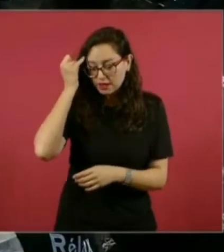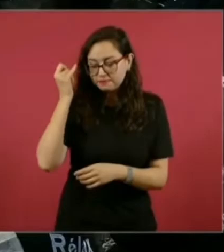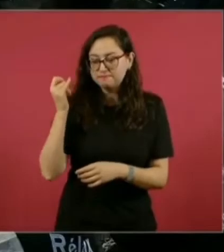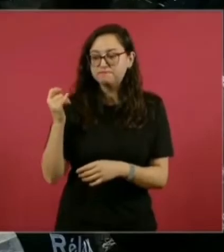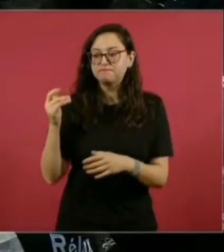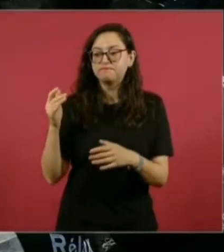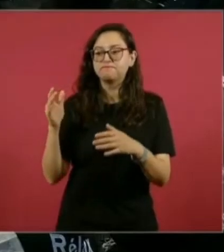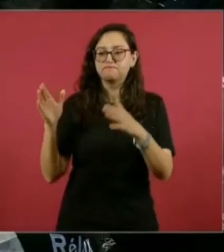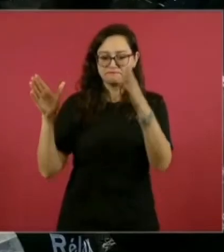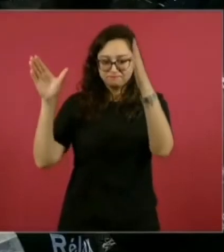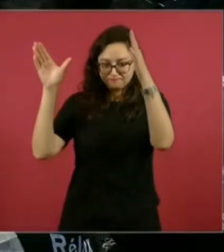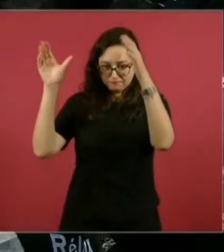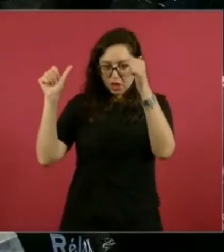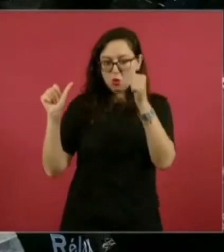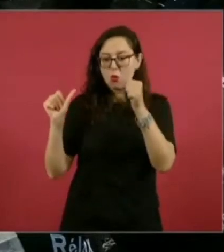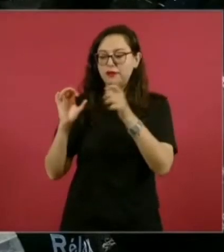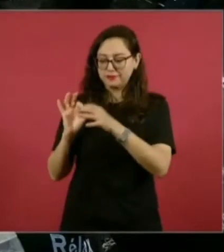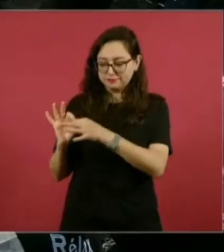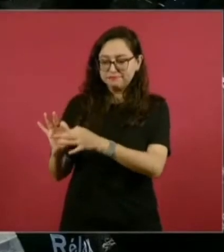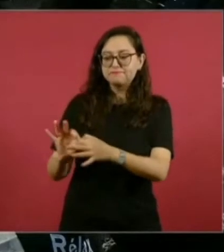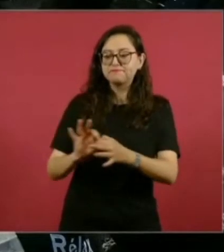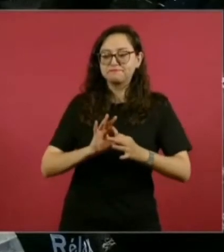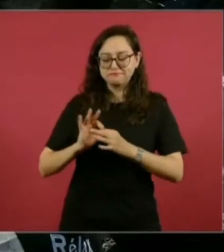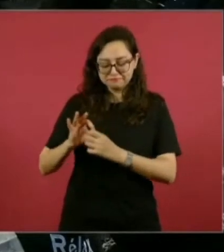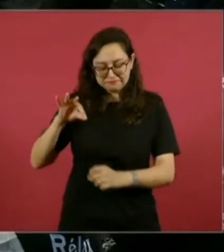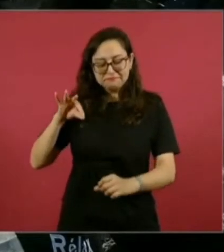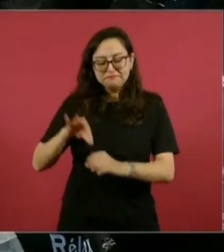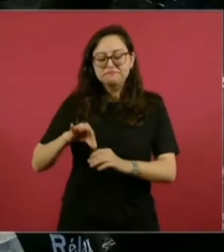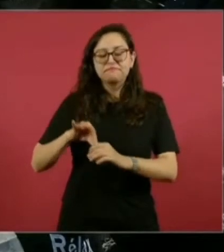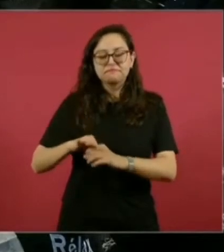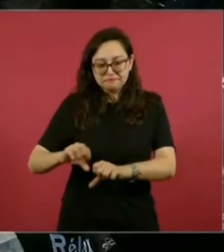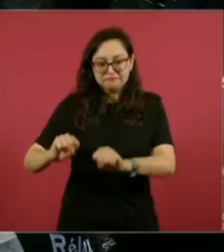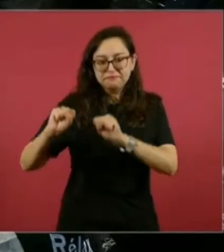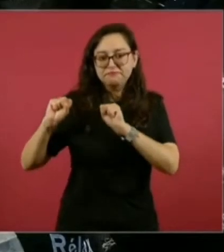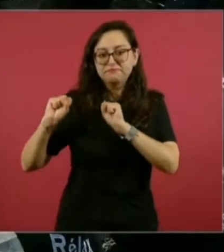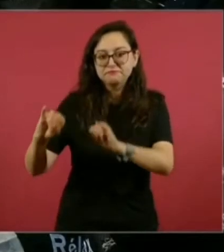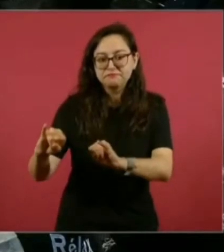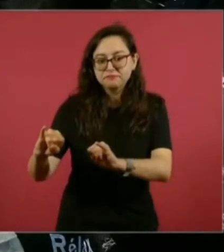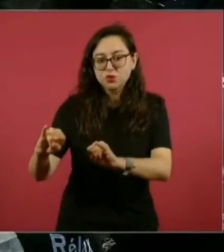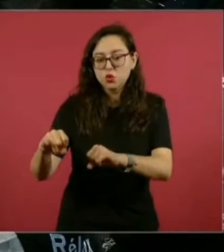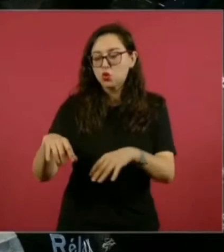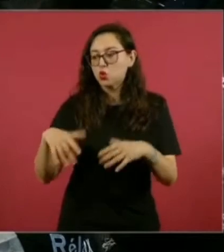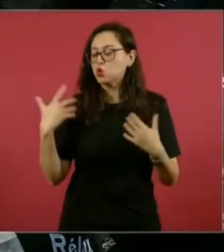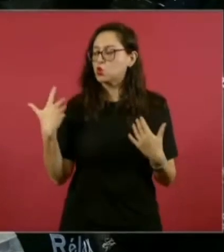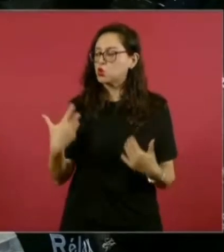a todos. Y fue una actitud